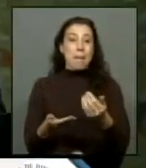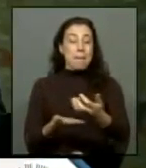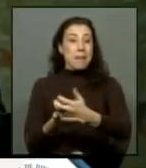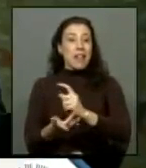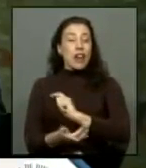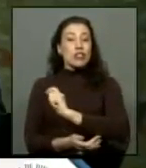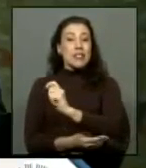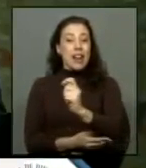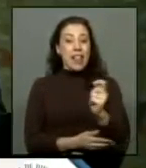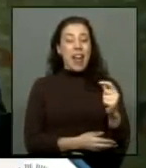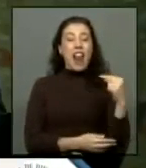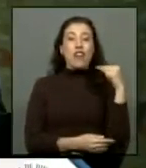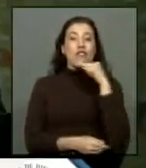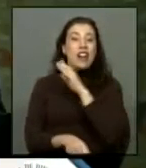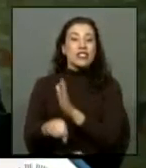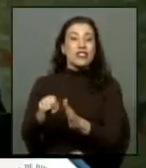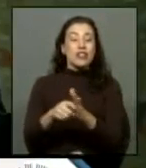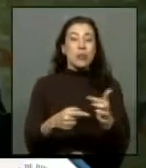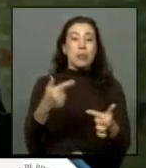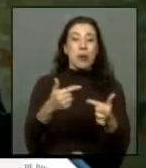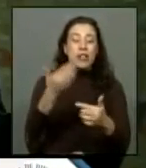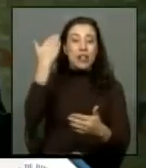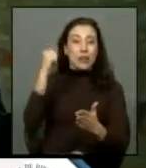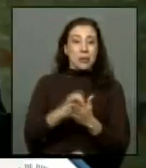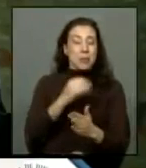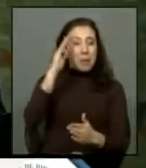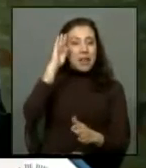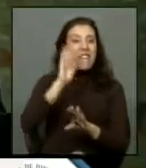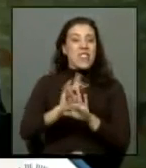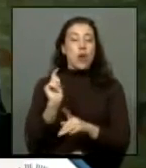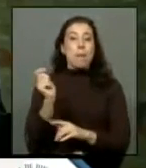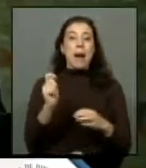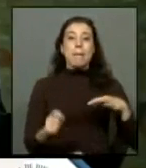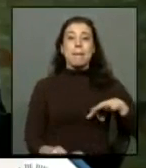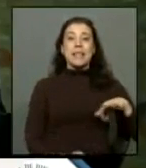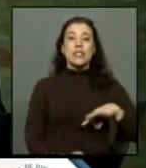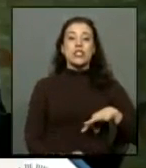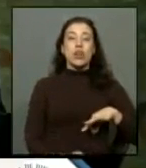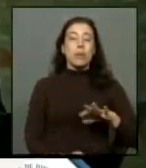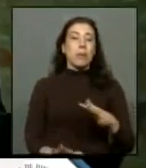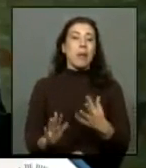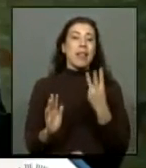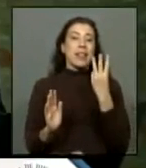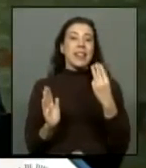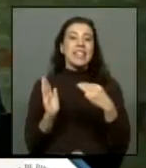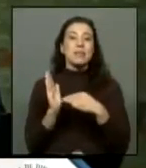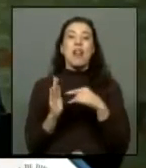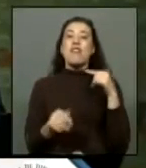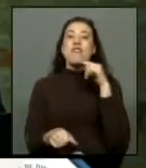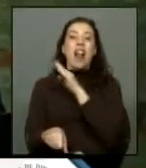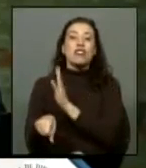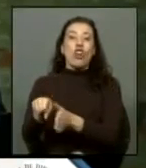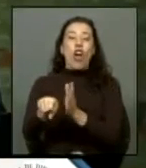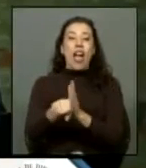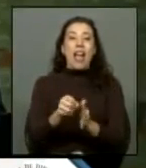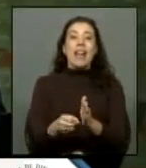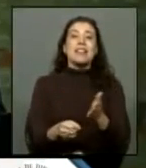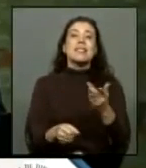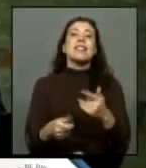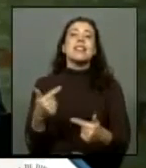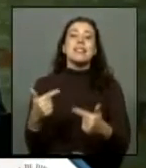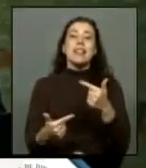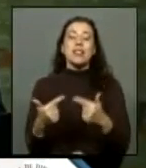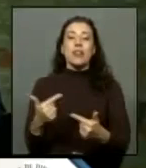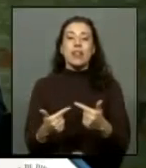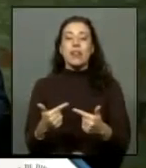no se entreguen a los falsos exonerados y que se deje de pagar la pensión a los cerca de 3.000 falsos exonerados significaría